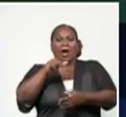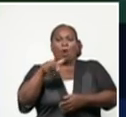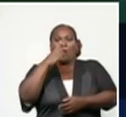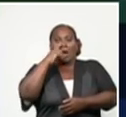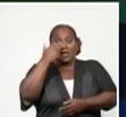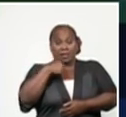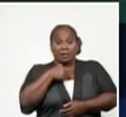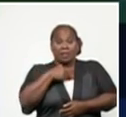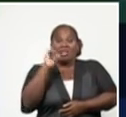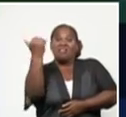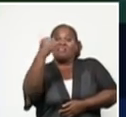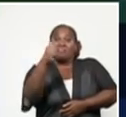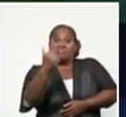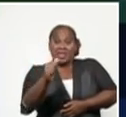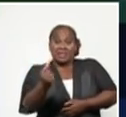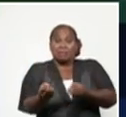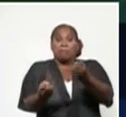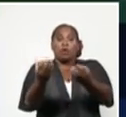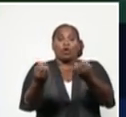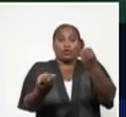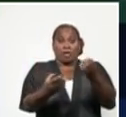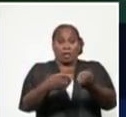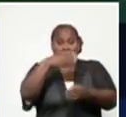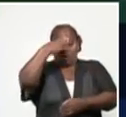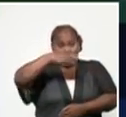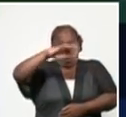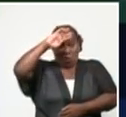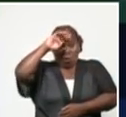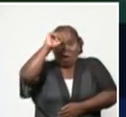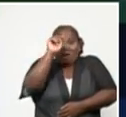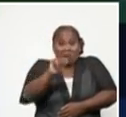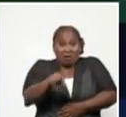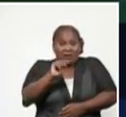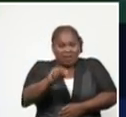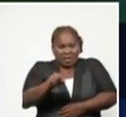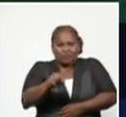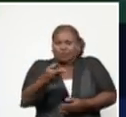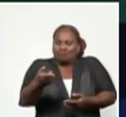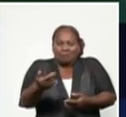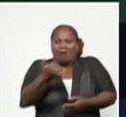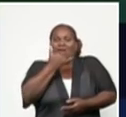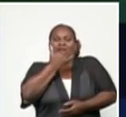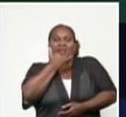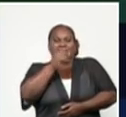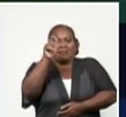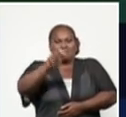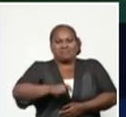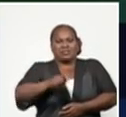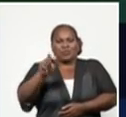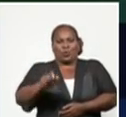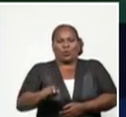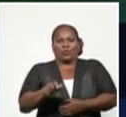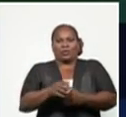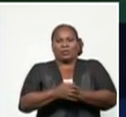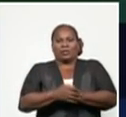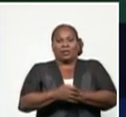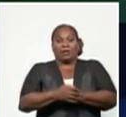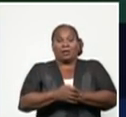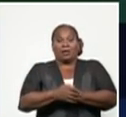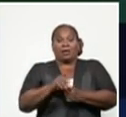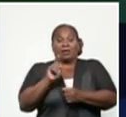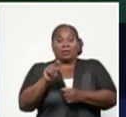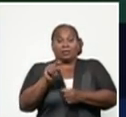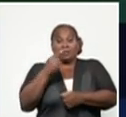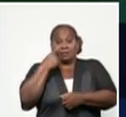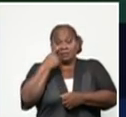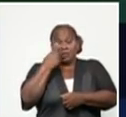Cuba de transmisión local, eventos que comprometen un número importante de personas y que en la medida que no